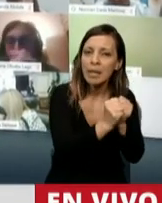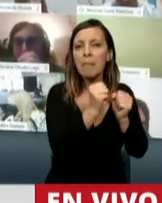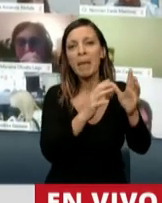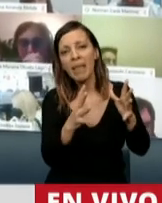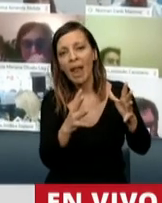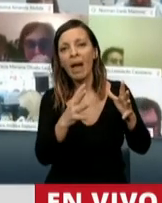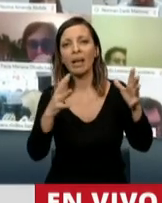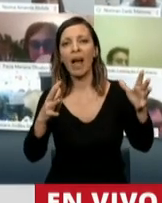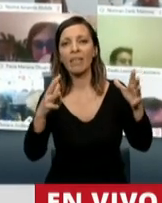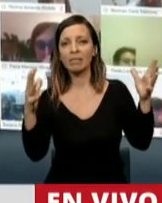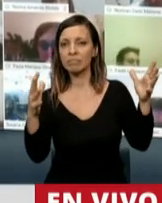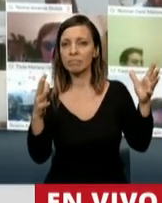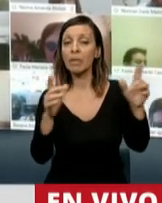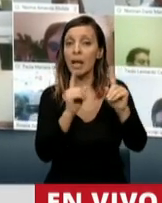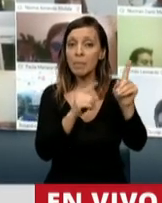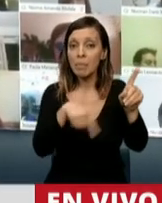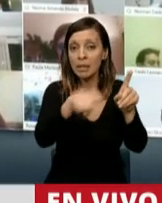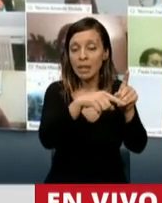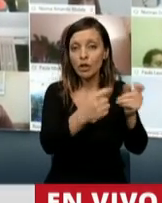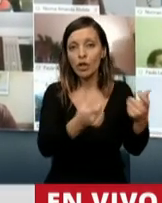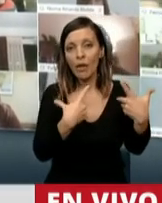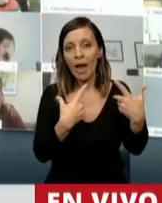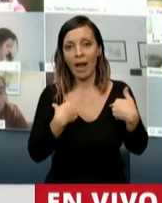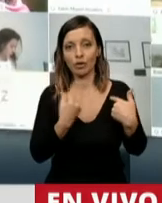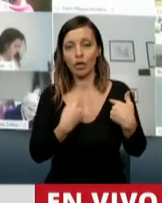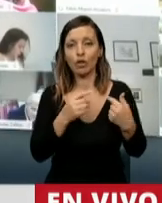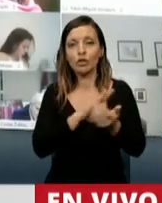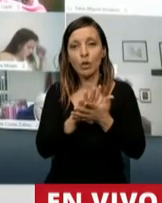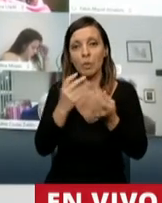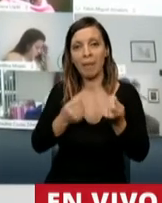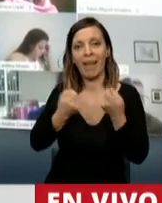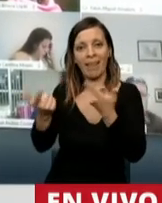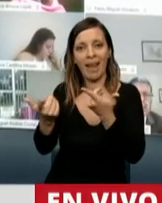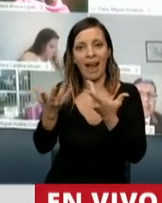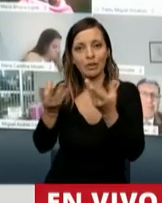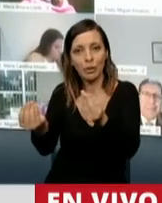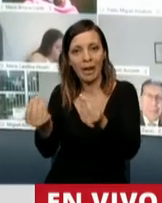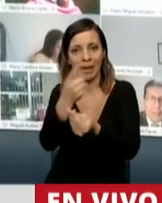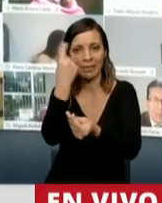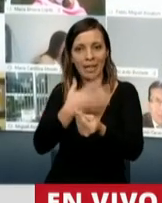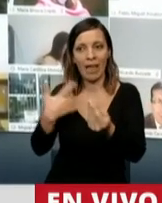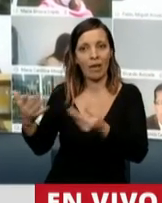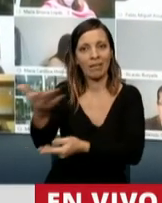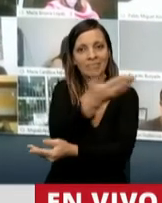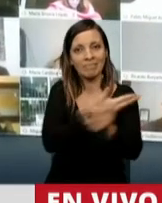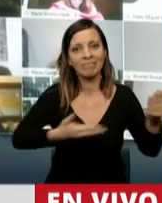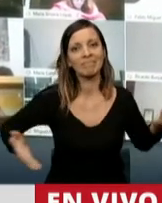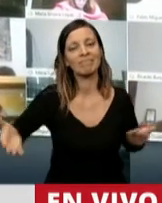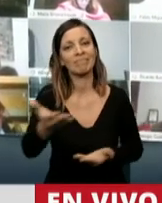empresas las que nos generan los recursos necesarios para poder ayudar del Estado a los que menos tienen.